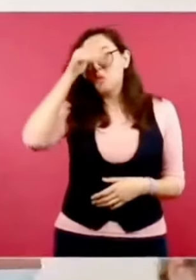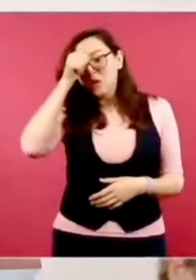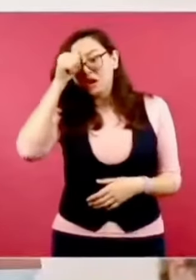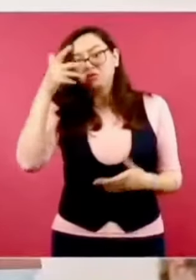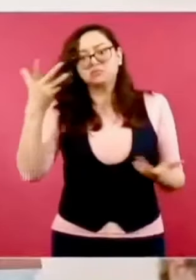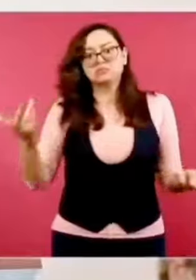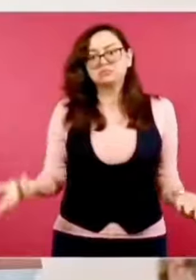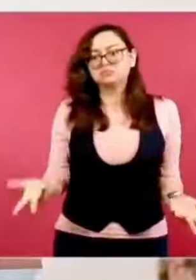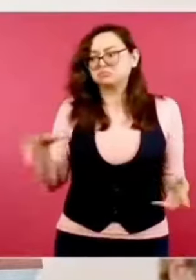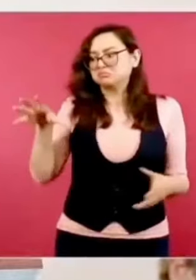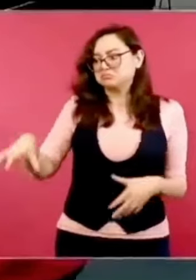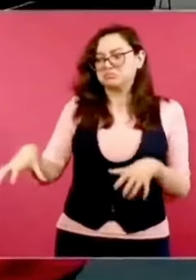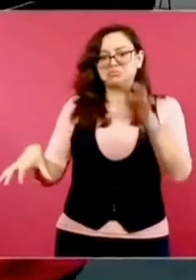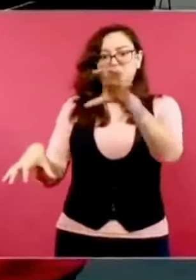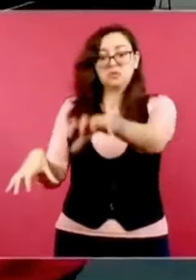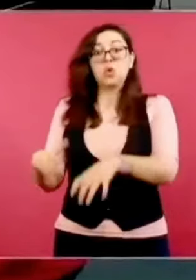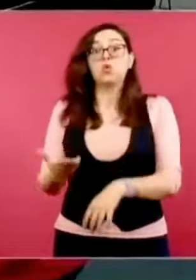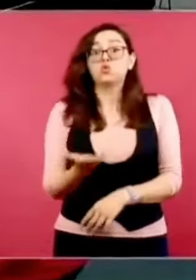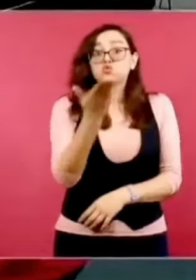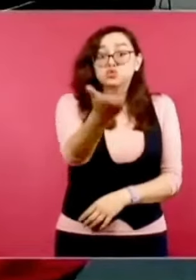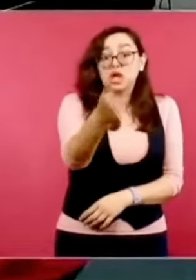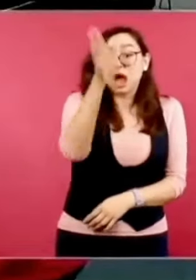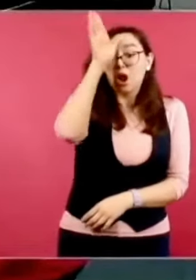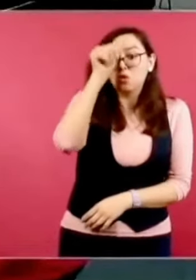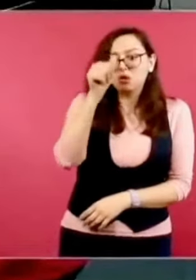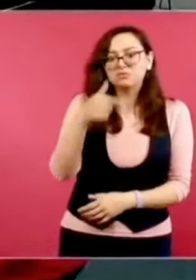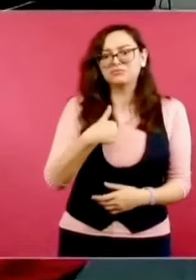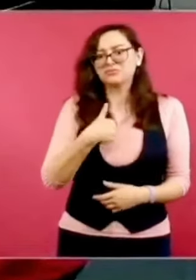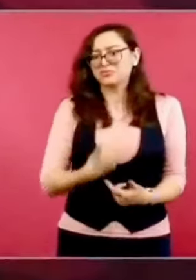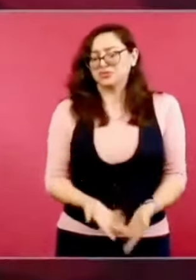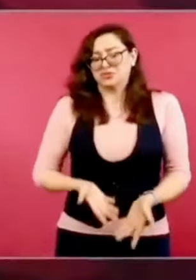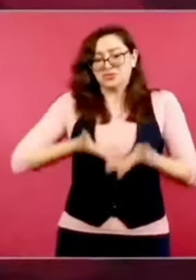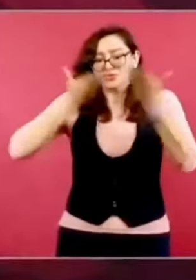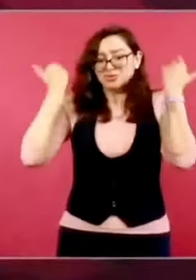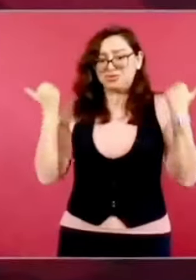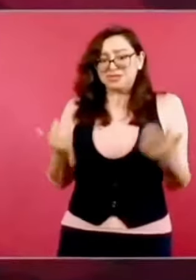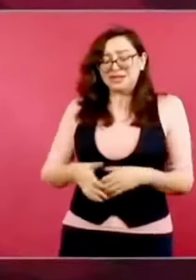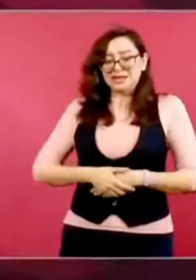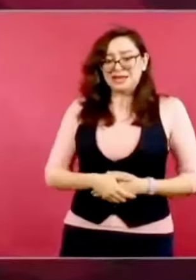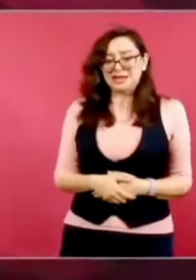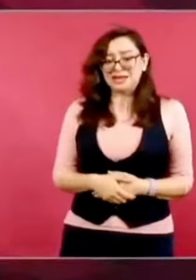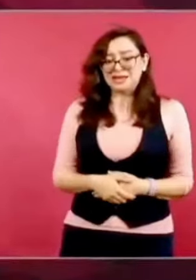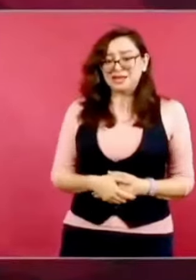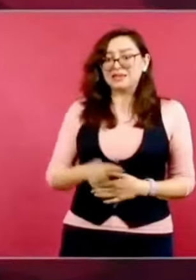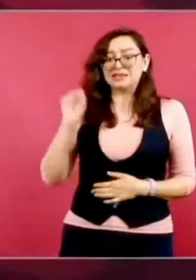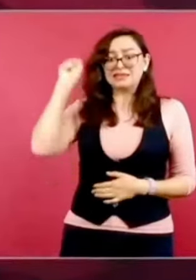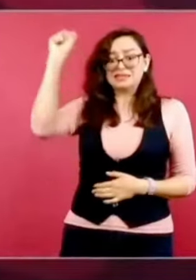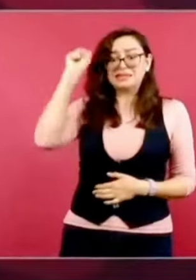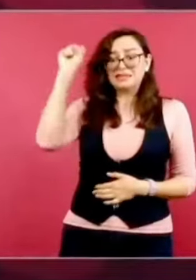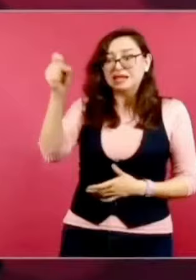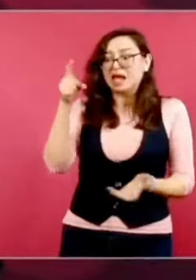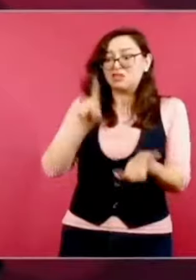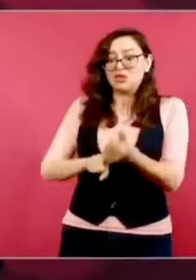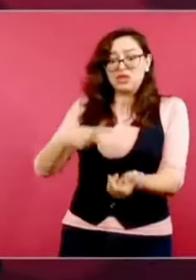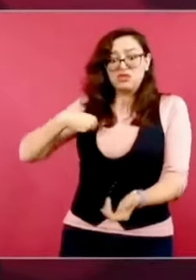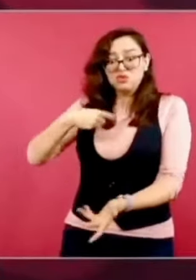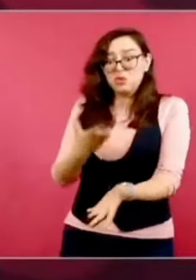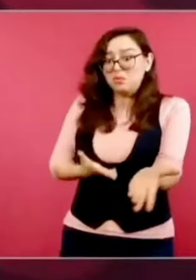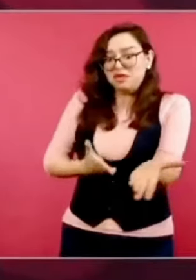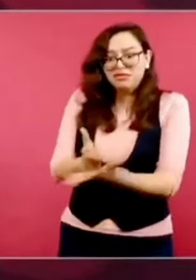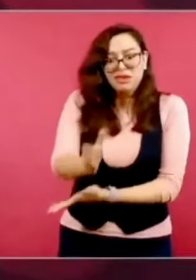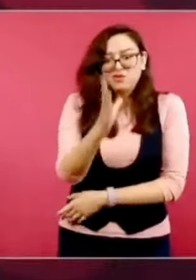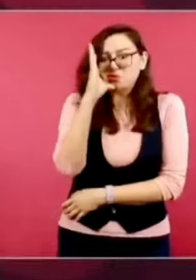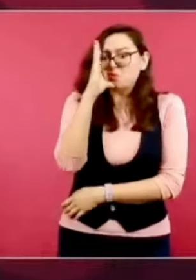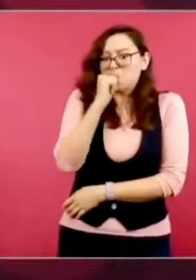Pero me refiero a usted está de acuerdo con esa candidatura. Yo no, yo no, porque yo no me meto en cuestiones electorales y